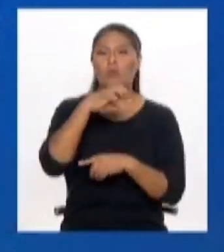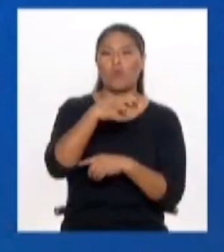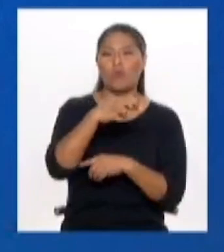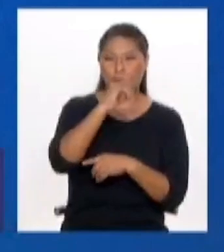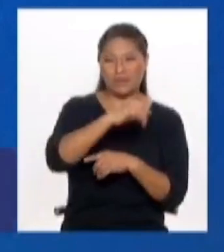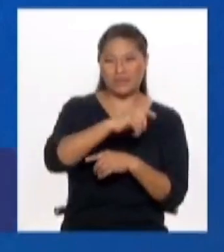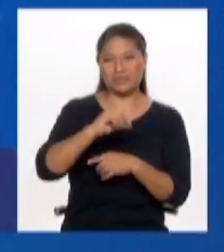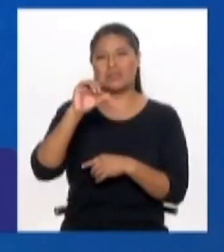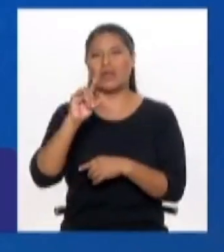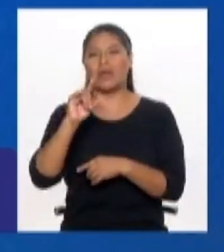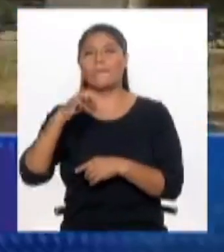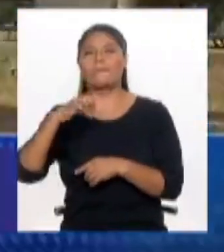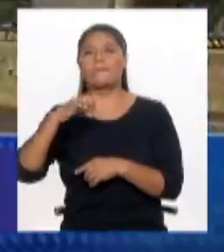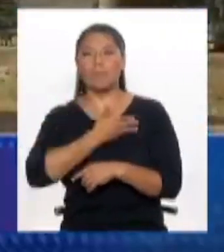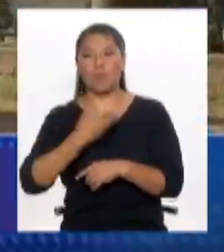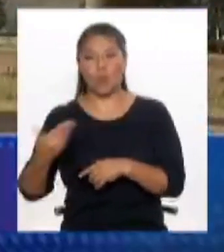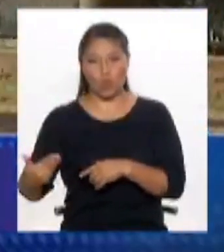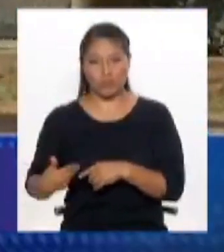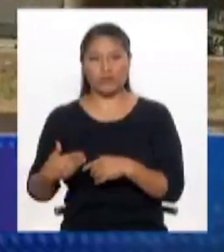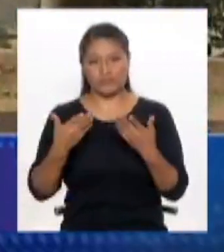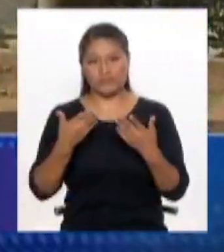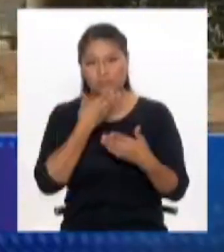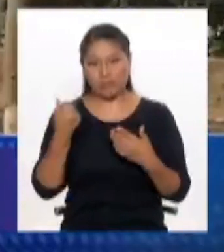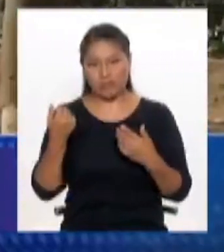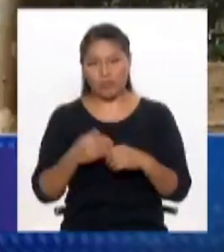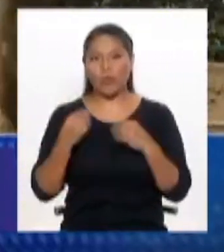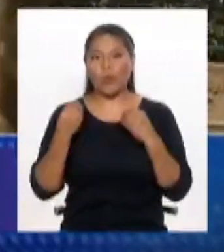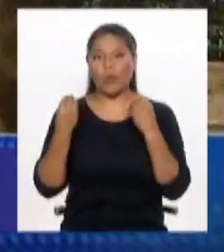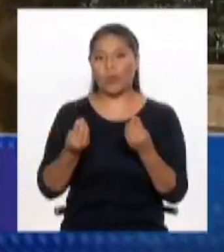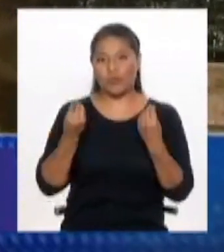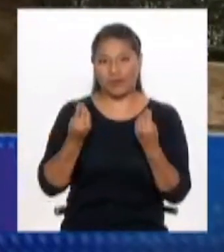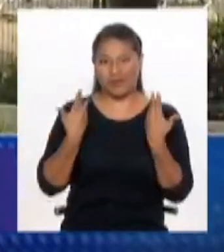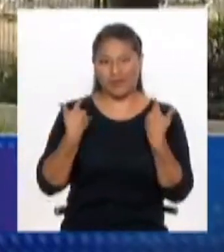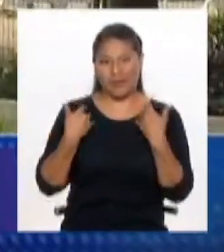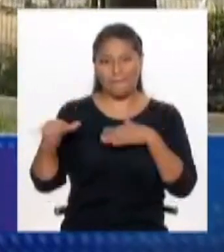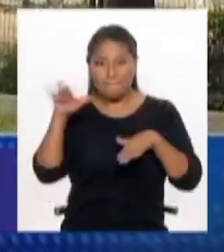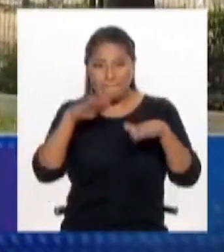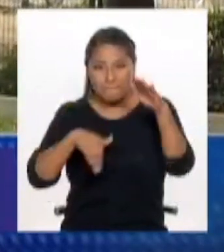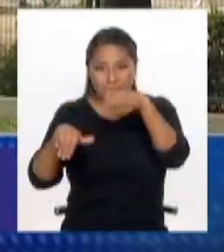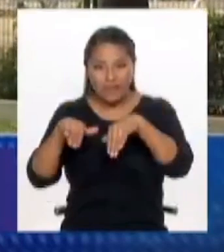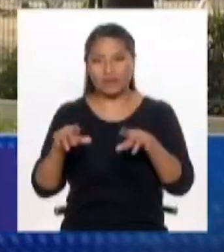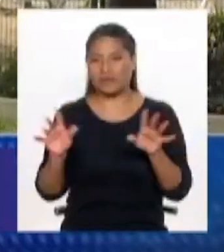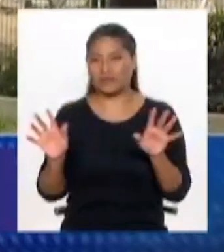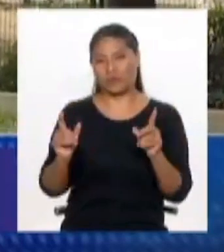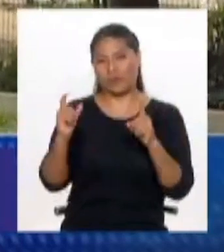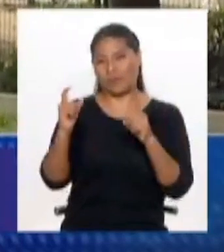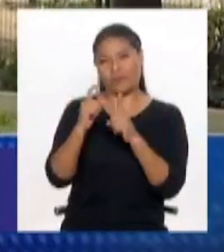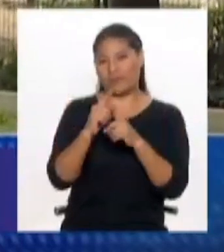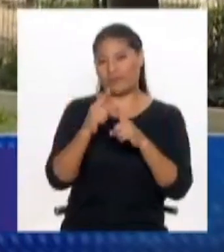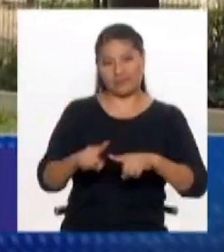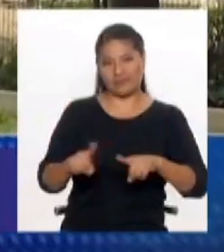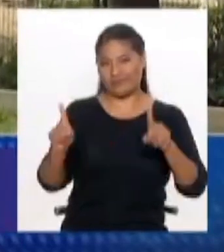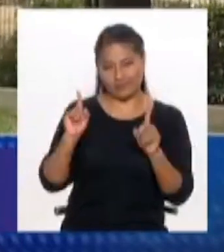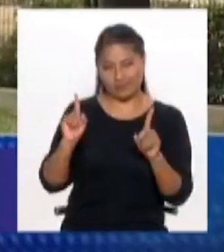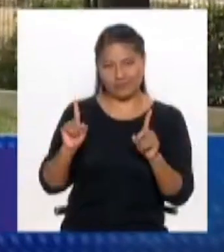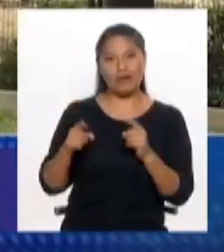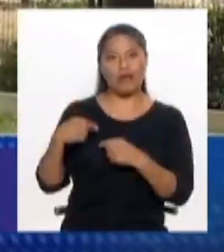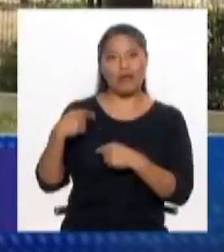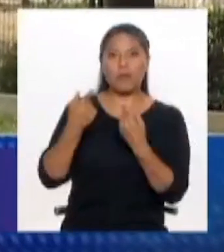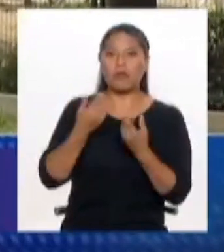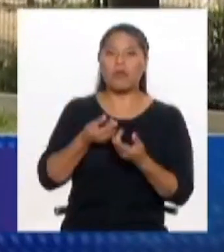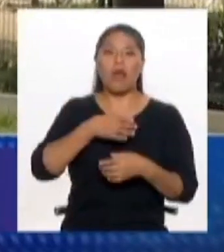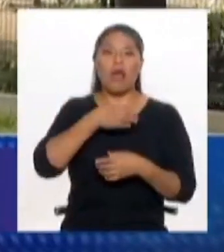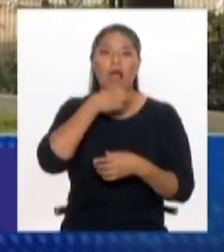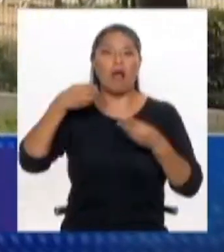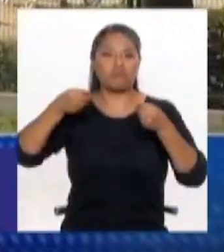la idea de playa urbana está muy lejos de esa descripción. Es una piscina pública, en realidad, a la cual se le ha colocado arena